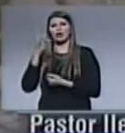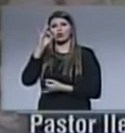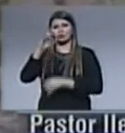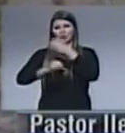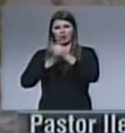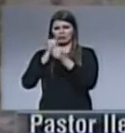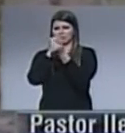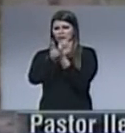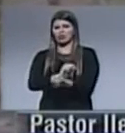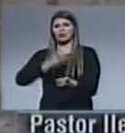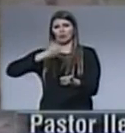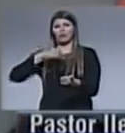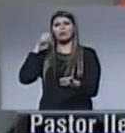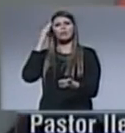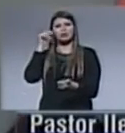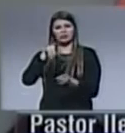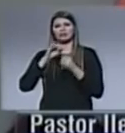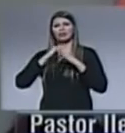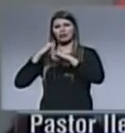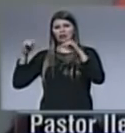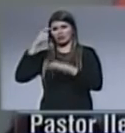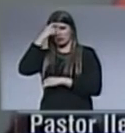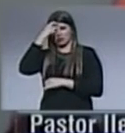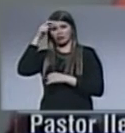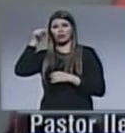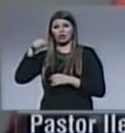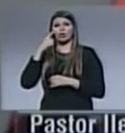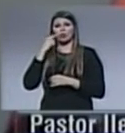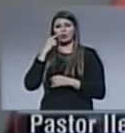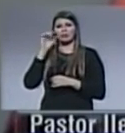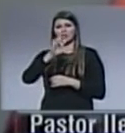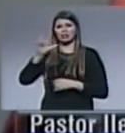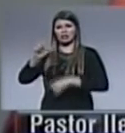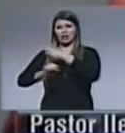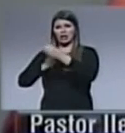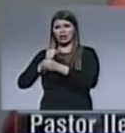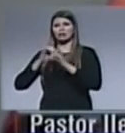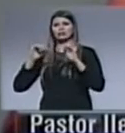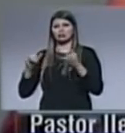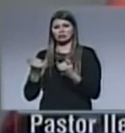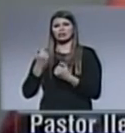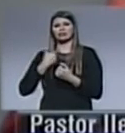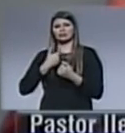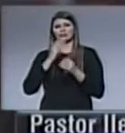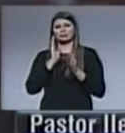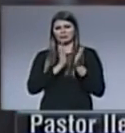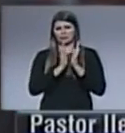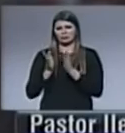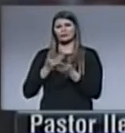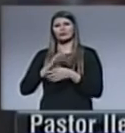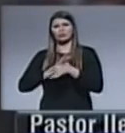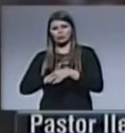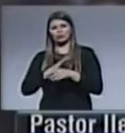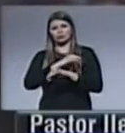de cárcel por causa de su fe. El predicador de 33 años finalmente recibió tratamiento médico esta